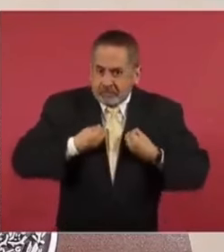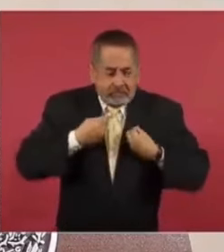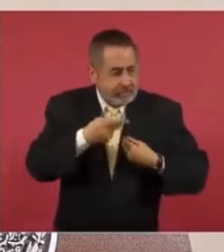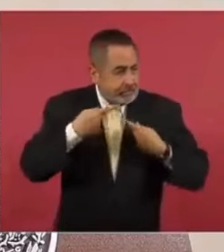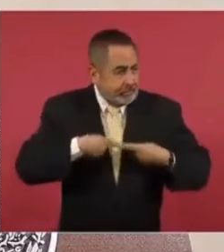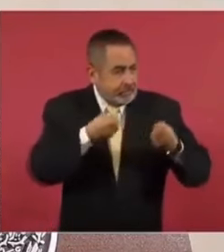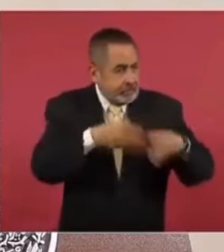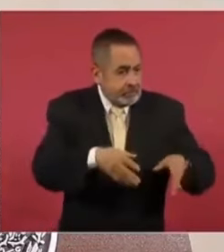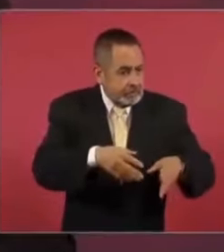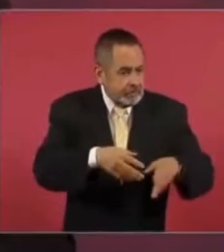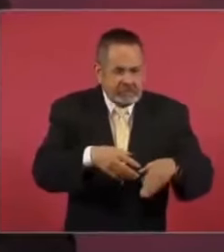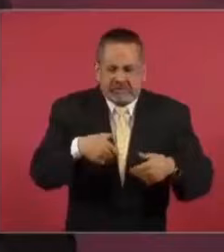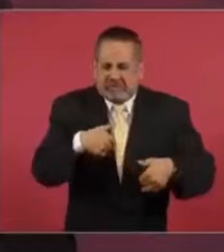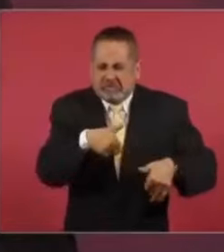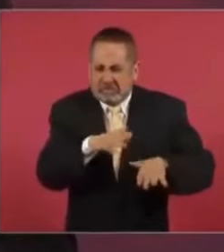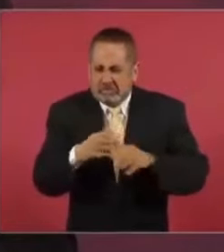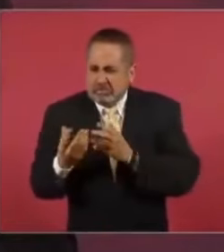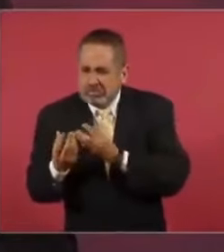personas?